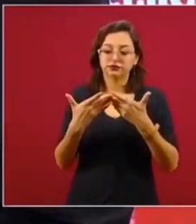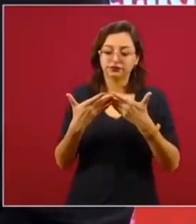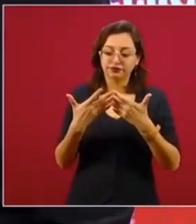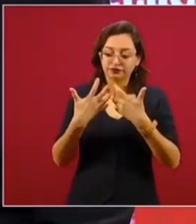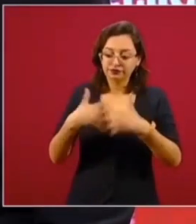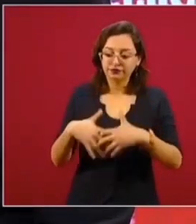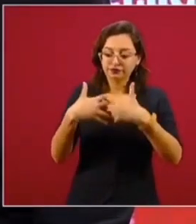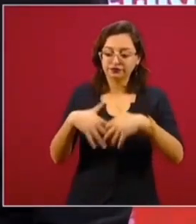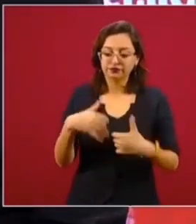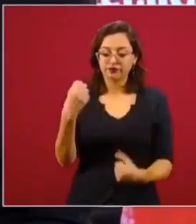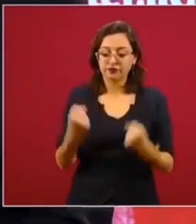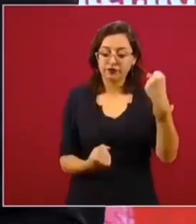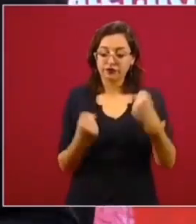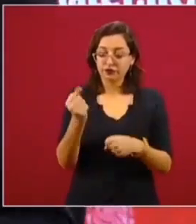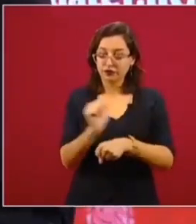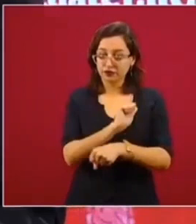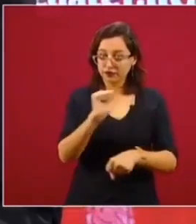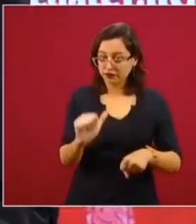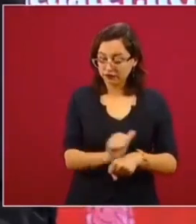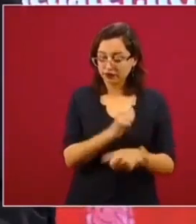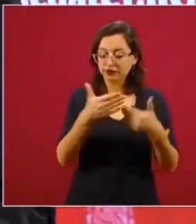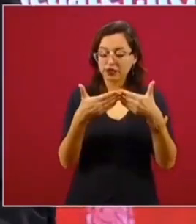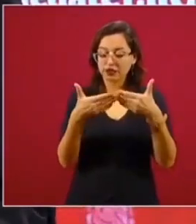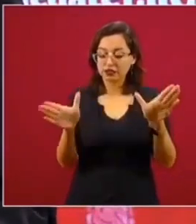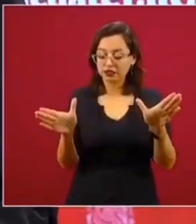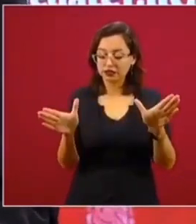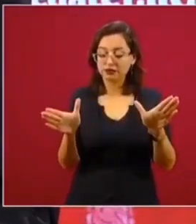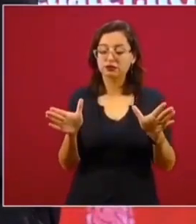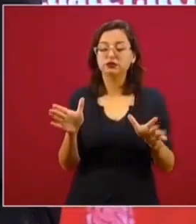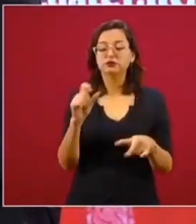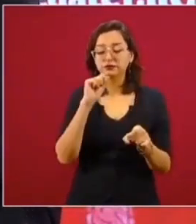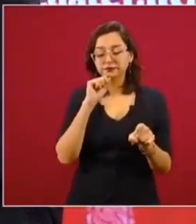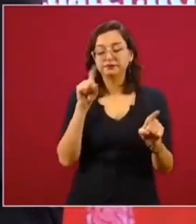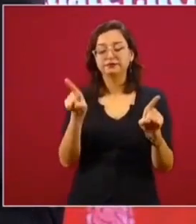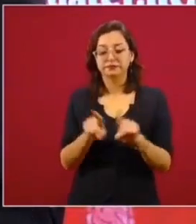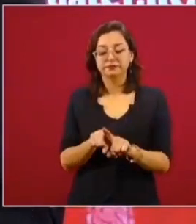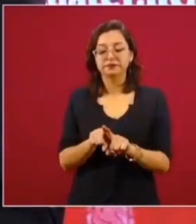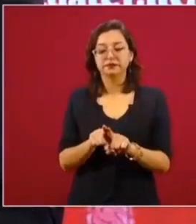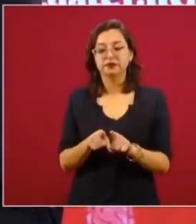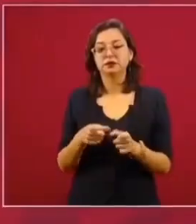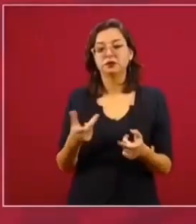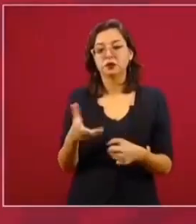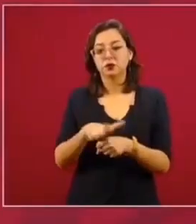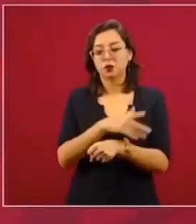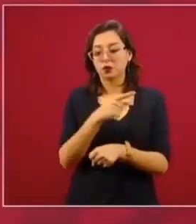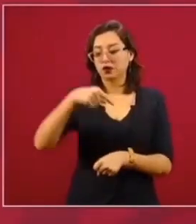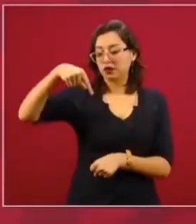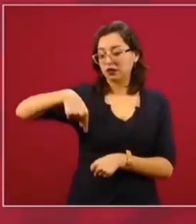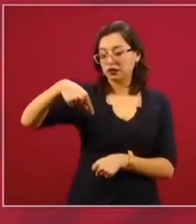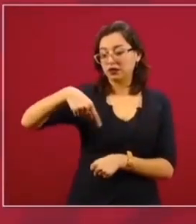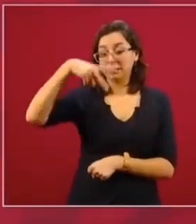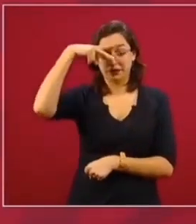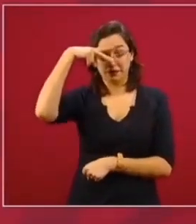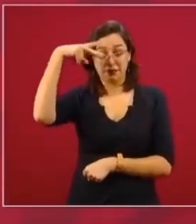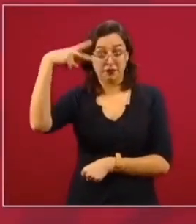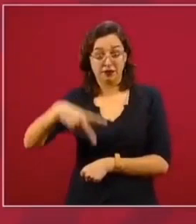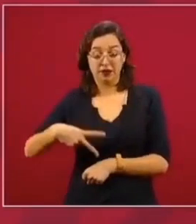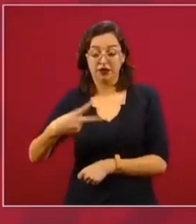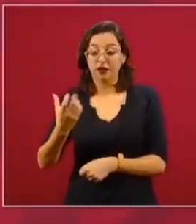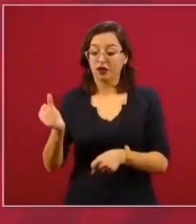lo que tiene que ver con la producción de autopartes de México,